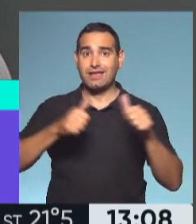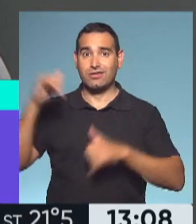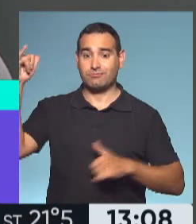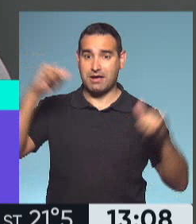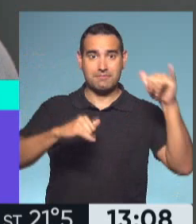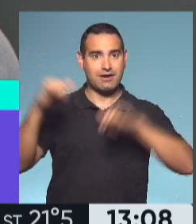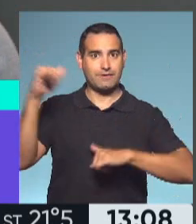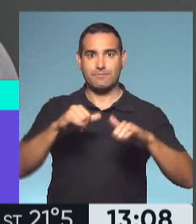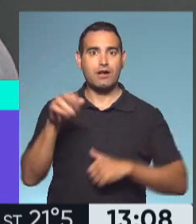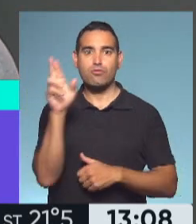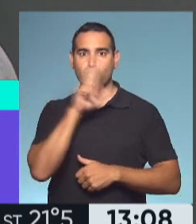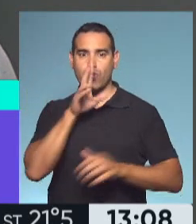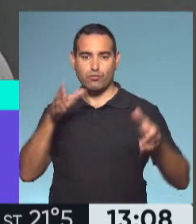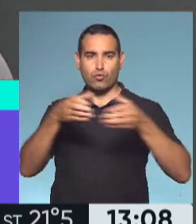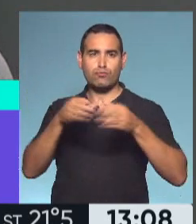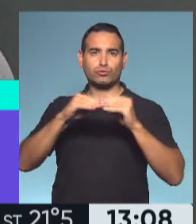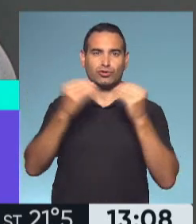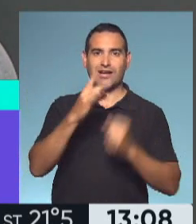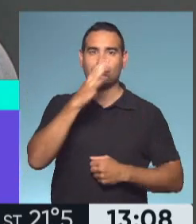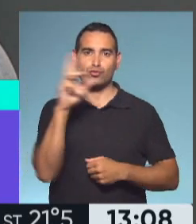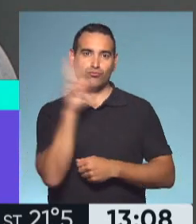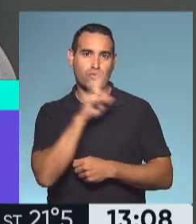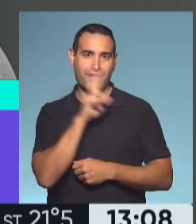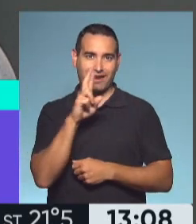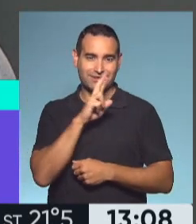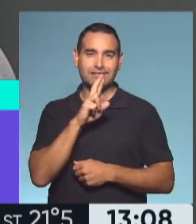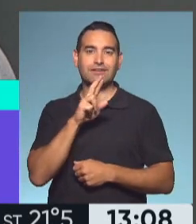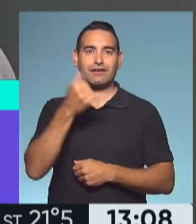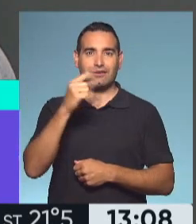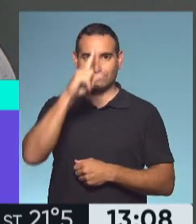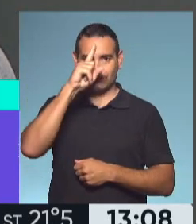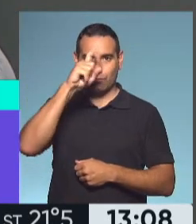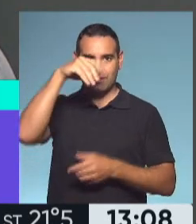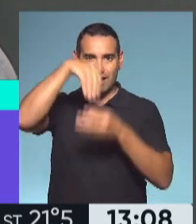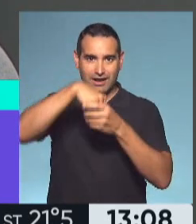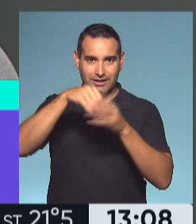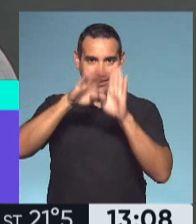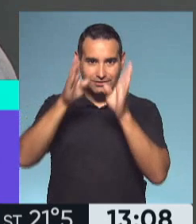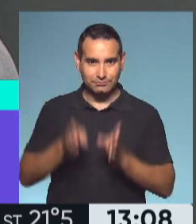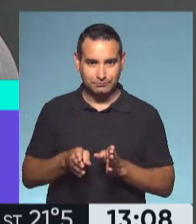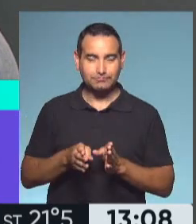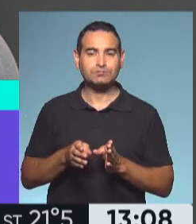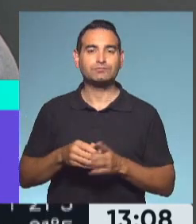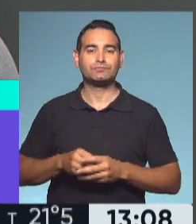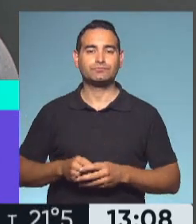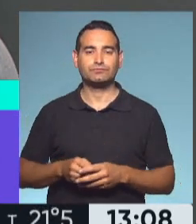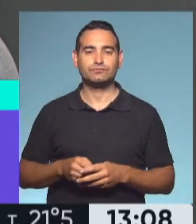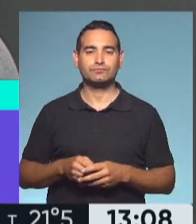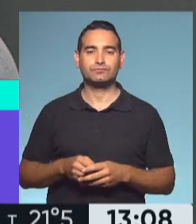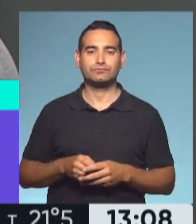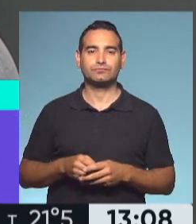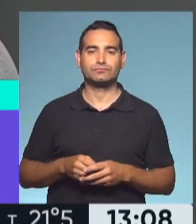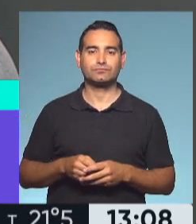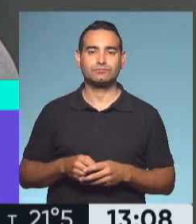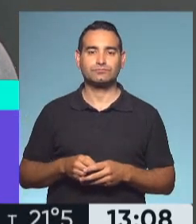formaban parte de un grupo de otras 14 mujeres que estaban en un hospital reubicable, que se instaló ahí